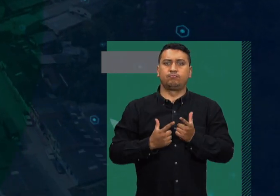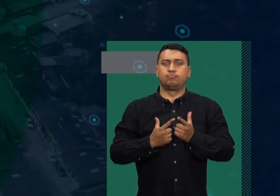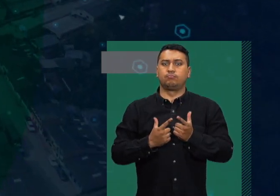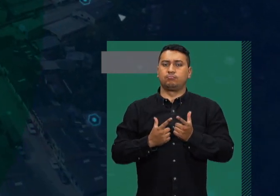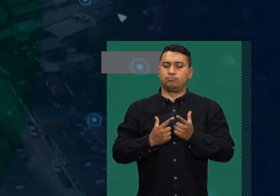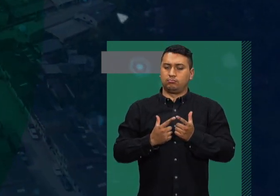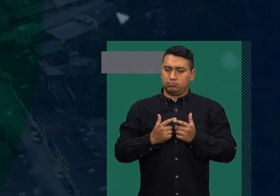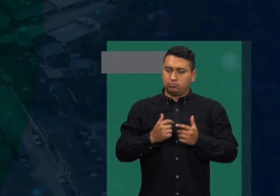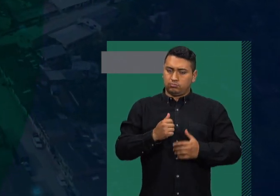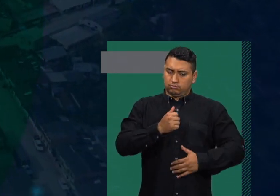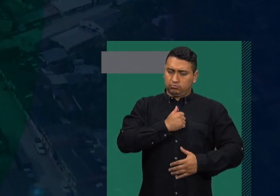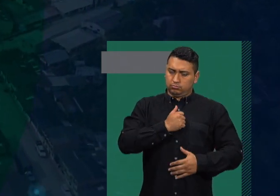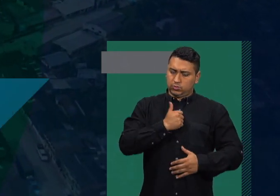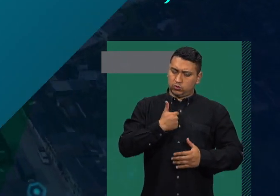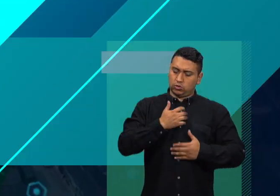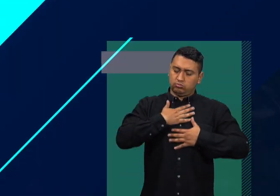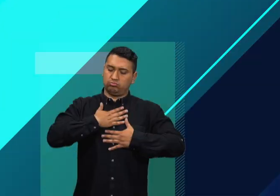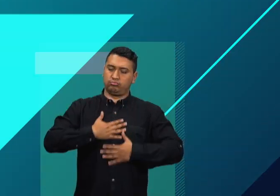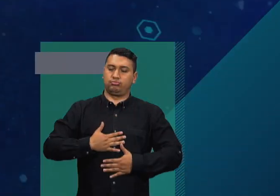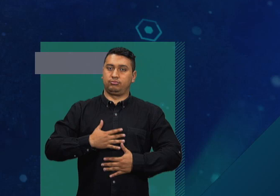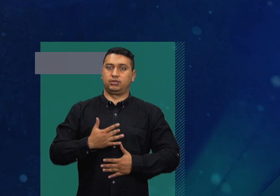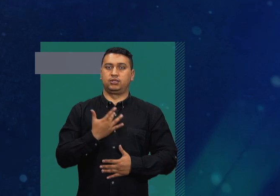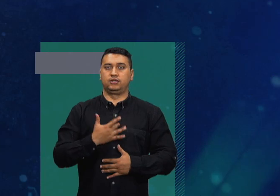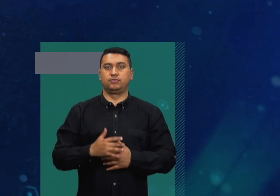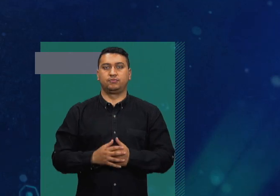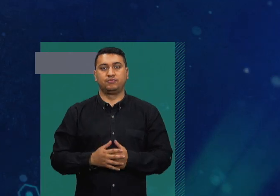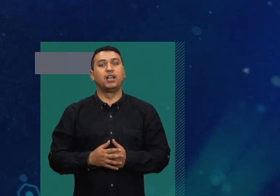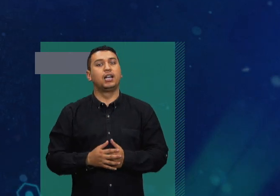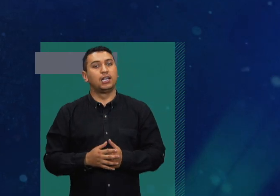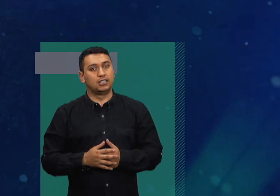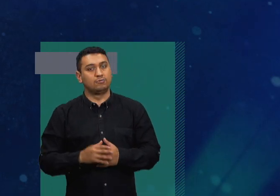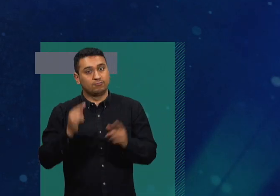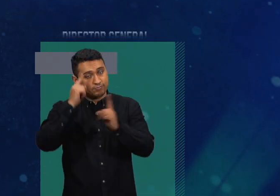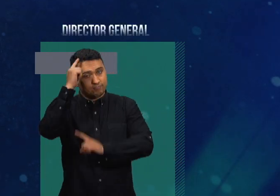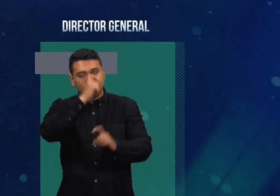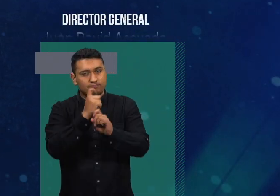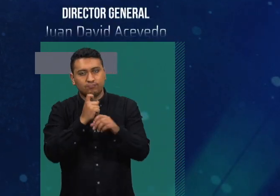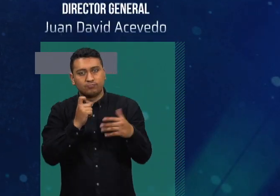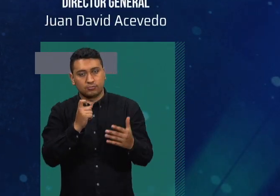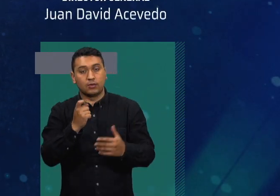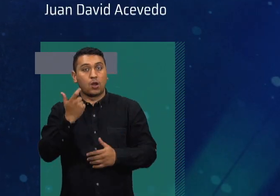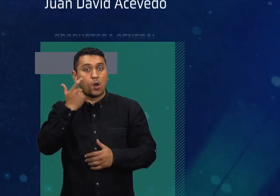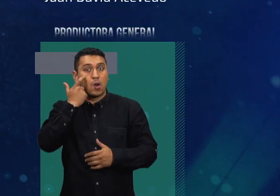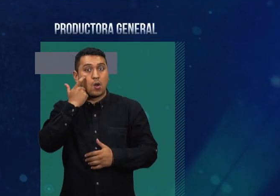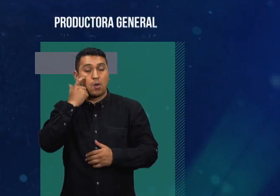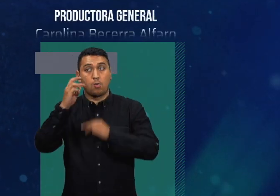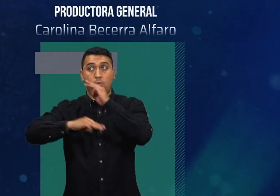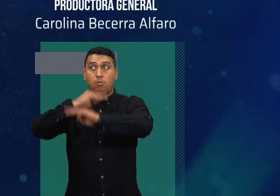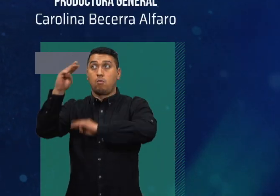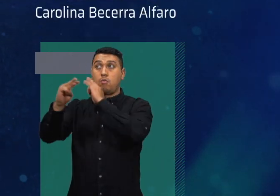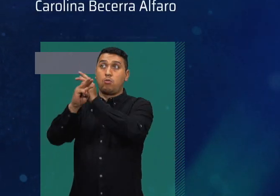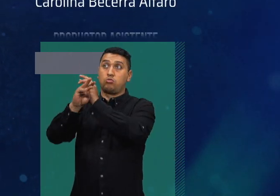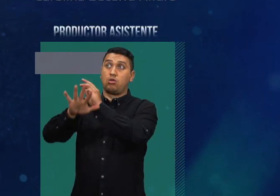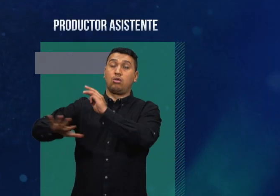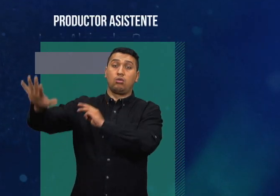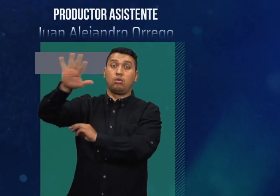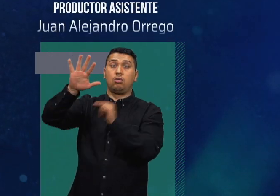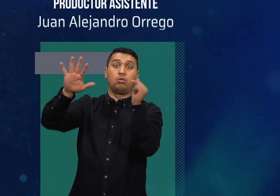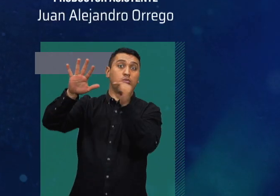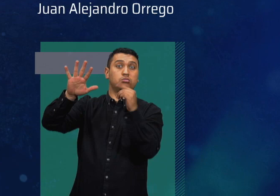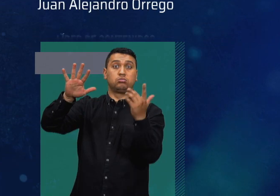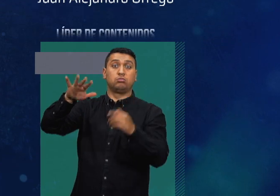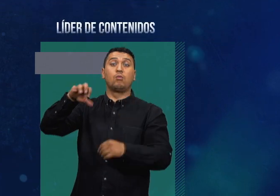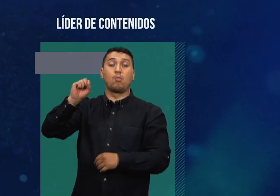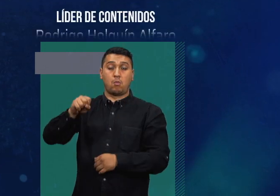se den el permiso de buscar alivio. Al cierre, una reflexión, si se cumplen los pronósticos, el mundo podría enfrentar una crisis de